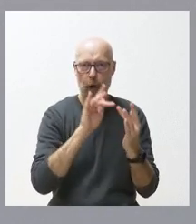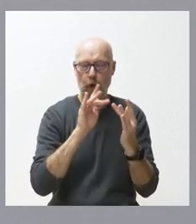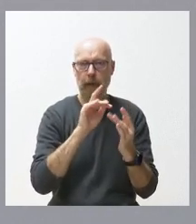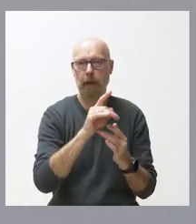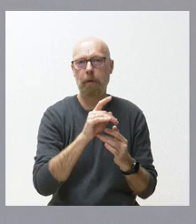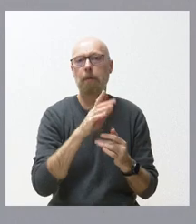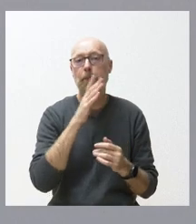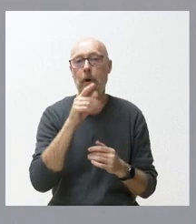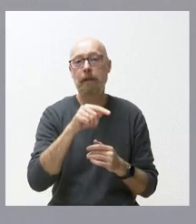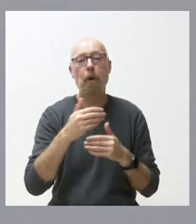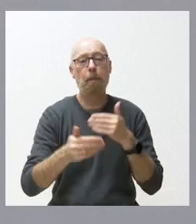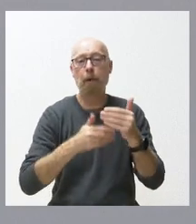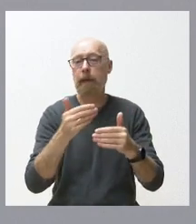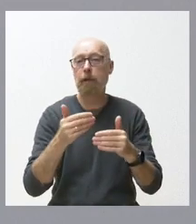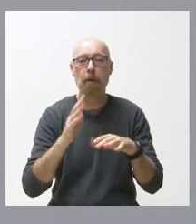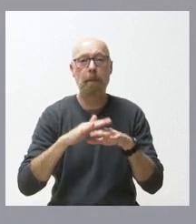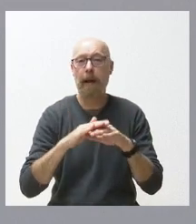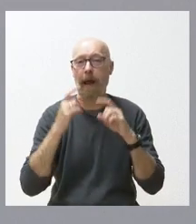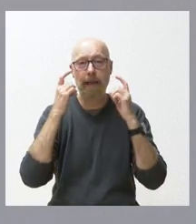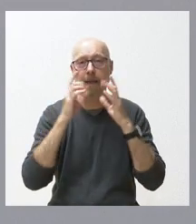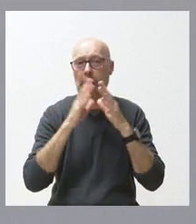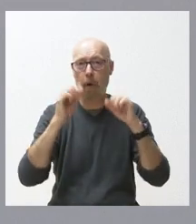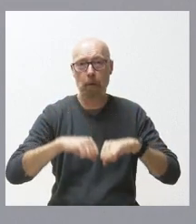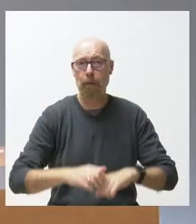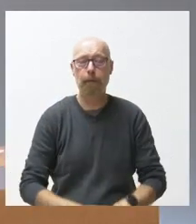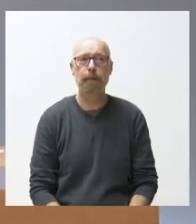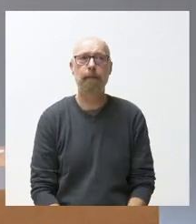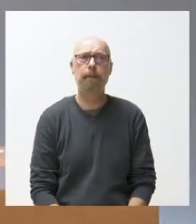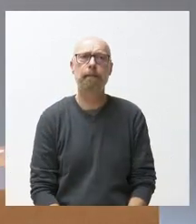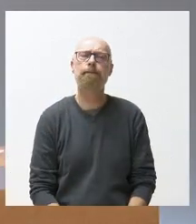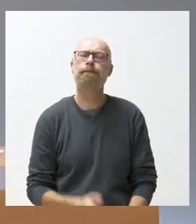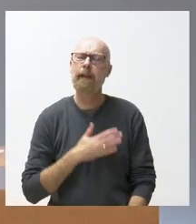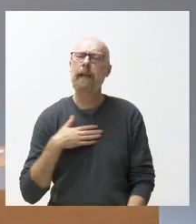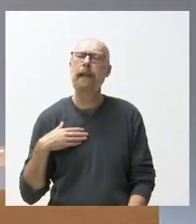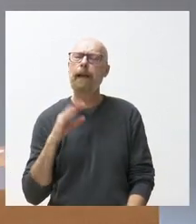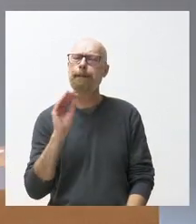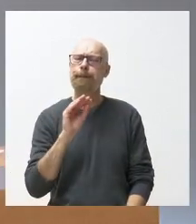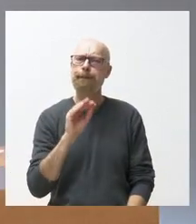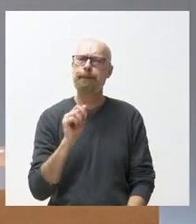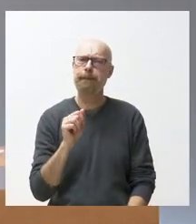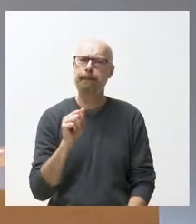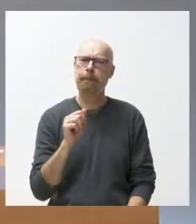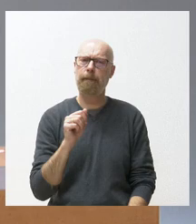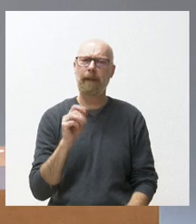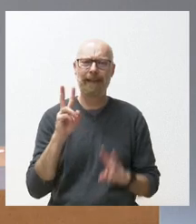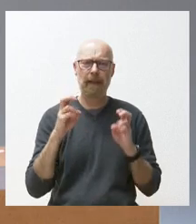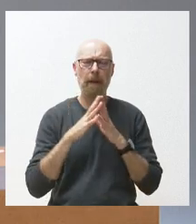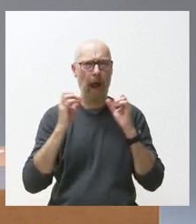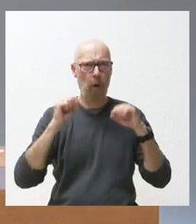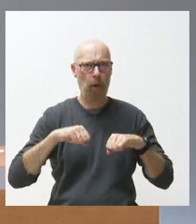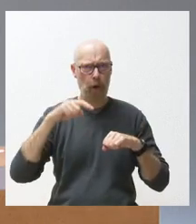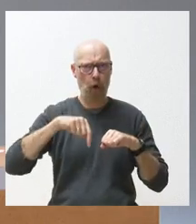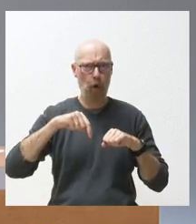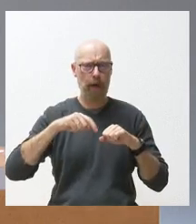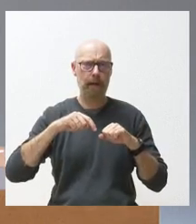intentar llegar a ese pacto presupuestario sí yo quiero volver al acuerdo que se ha aprobado hoy sobre el SERLA